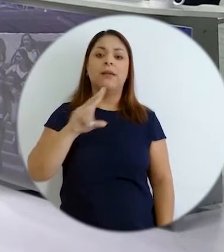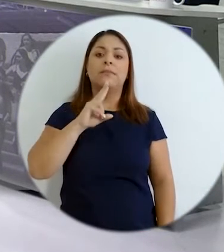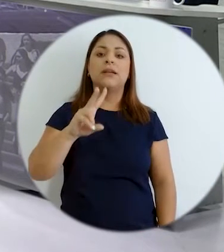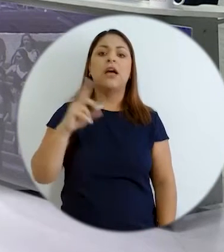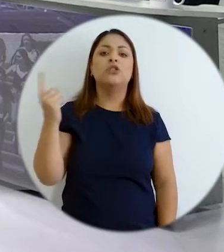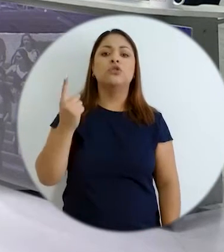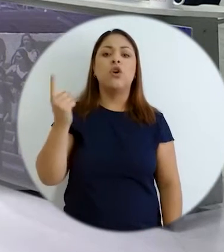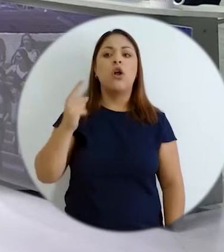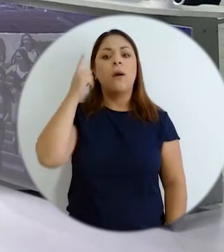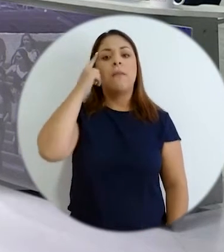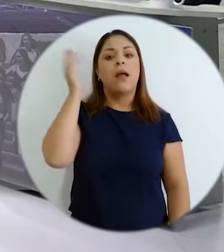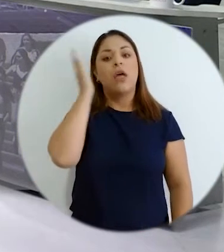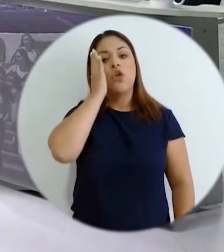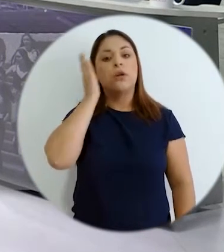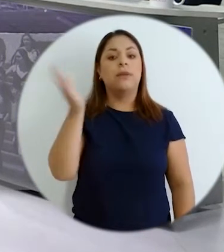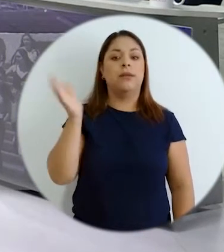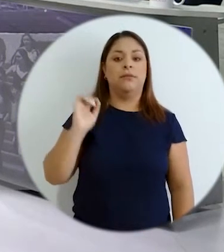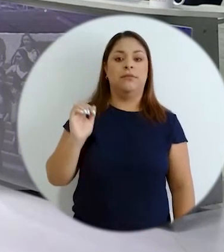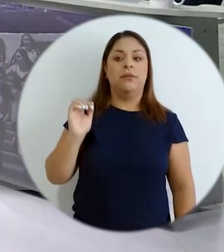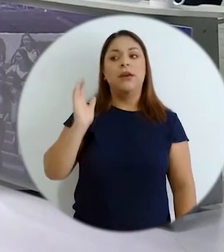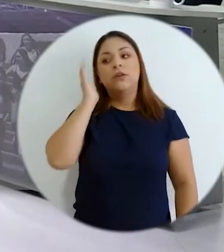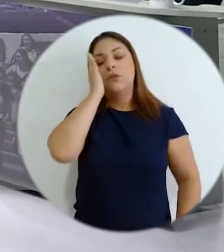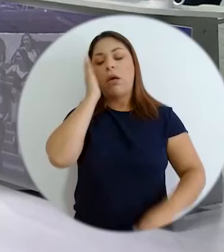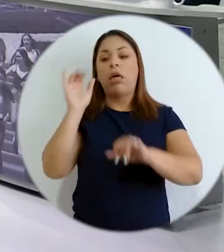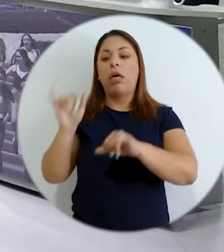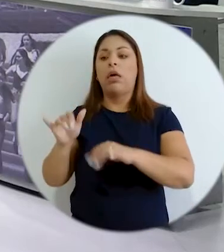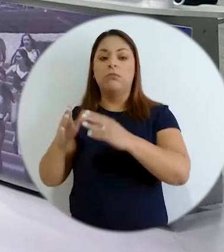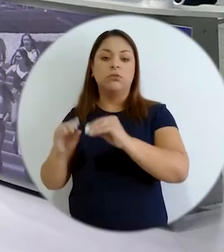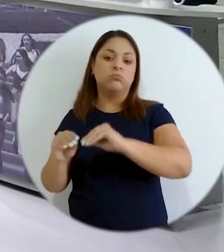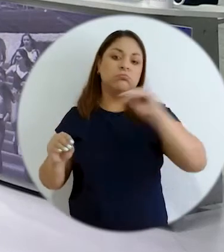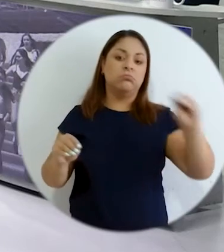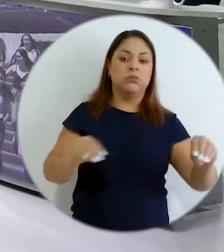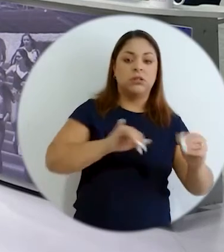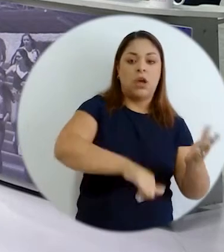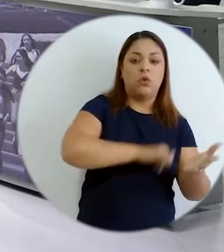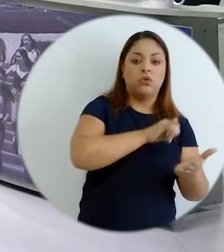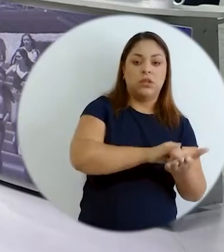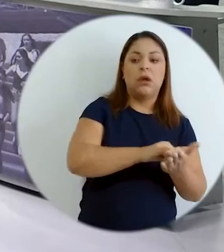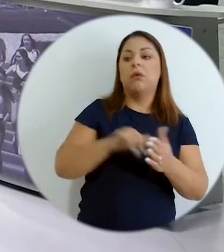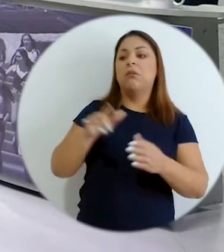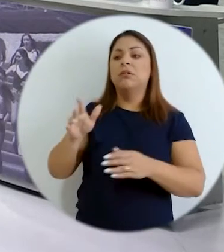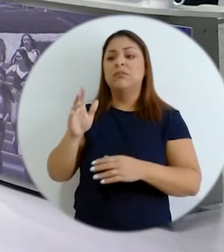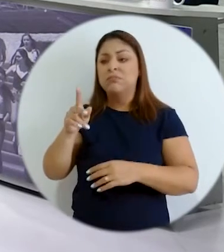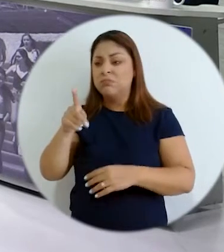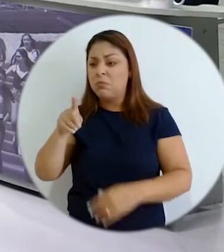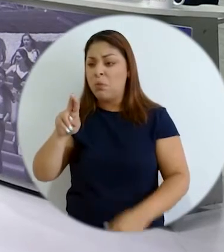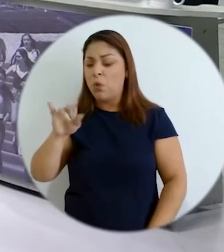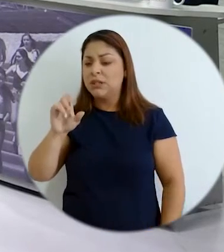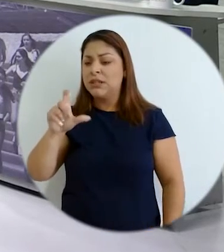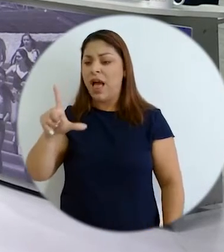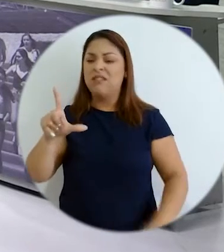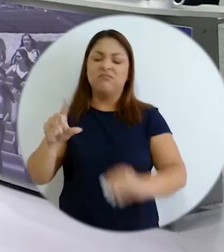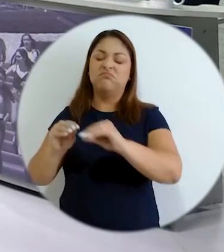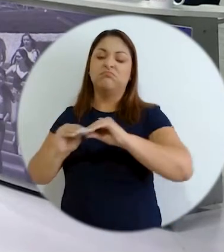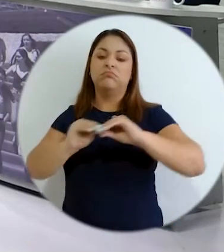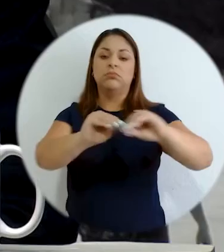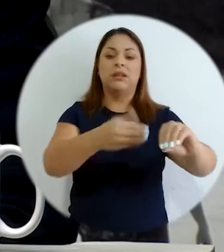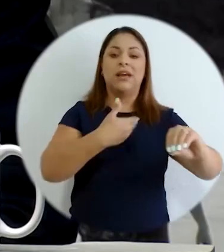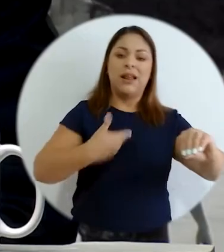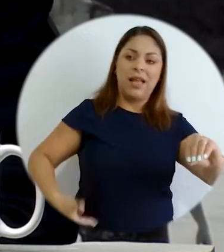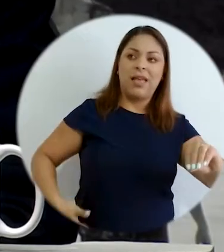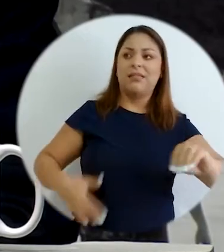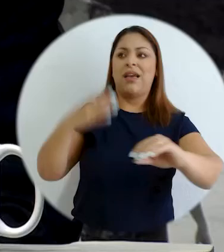una ciudad dormitorio entonces transitan de Puriscal a San José de Puriscal a Heredia a La Juela a Cartago incluso